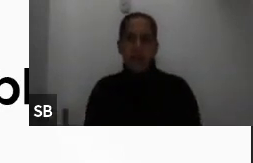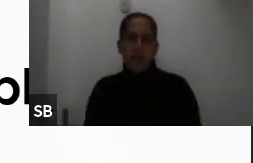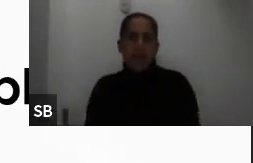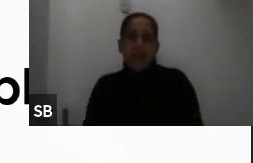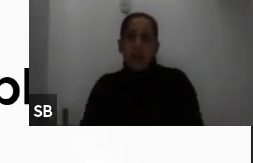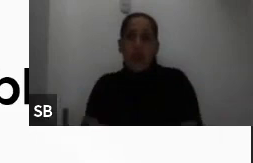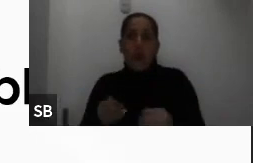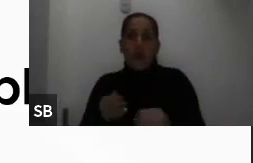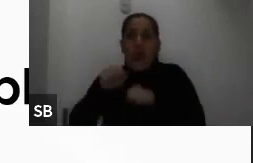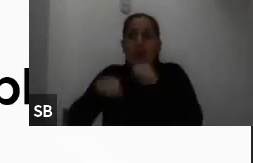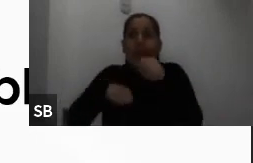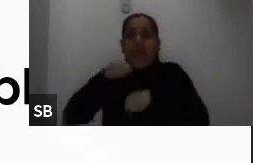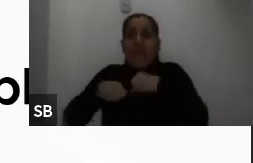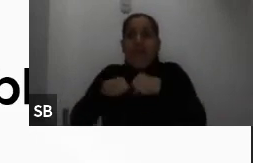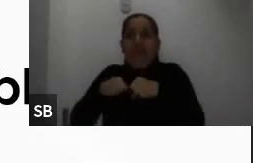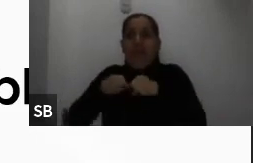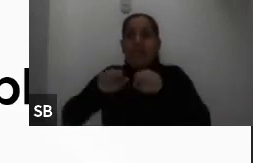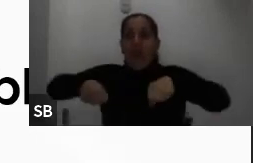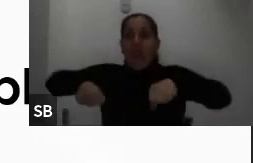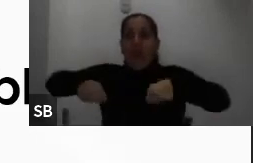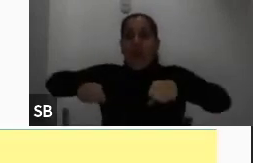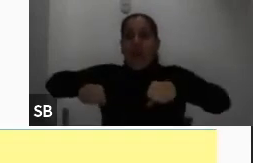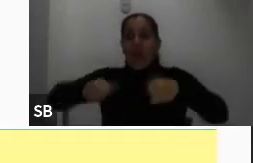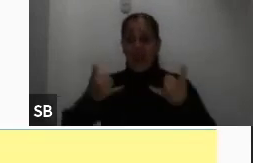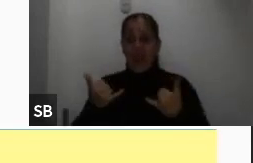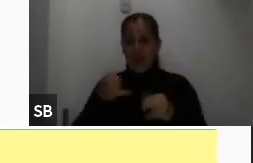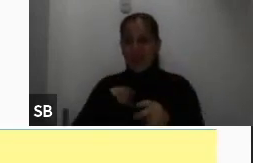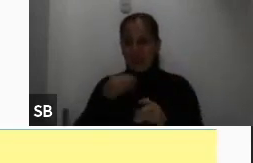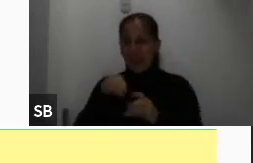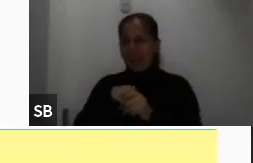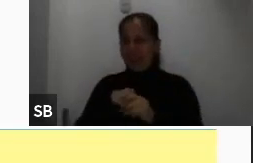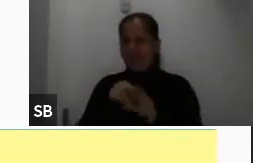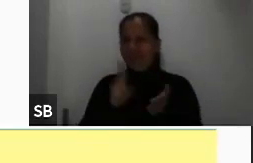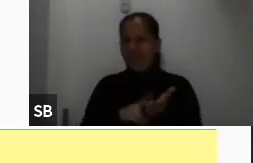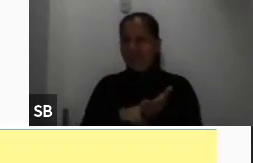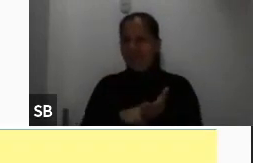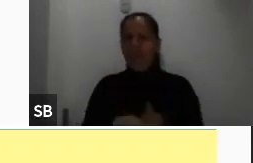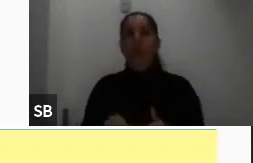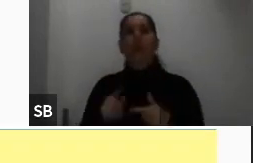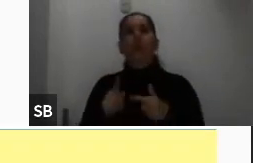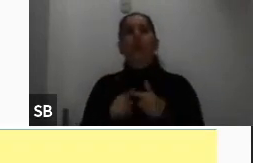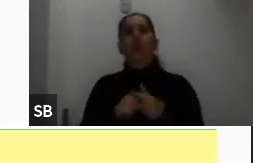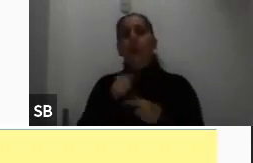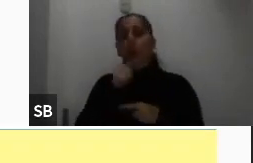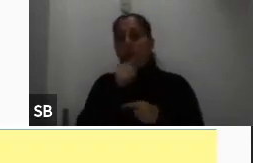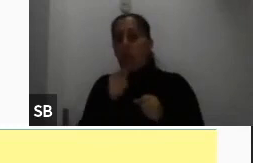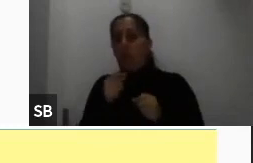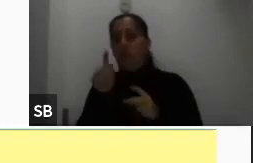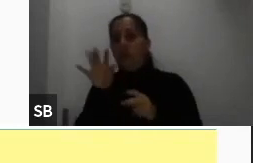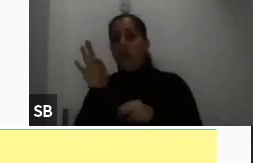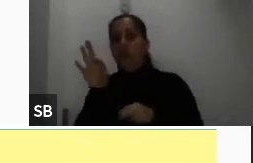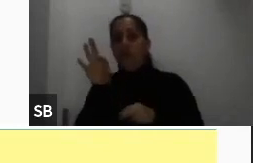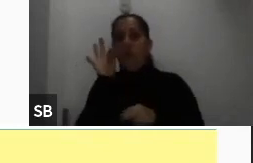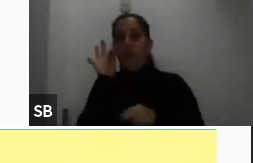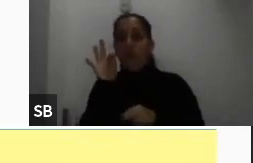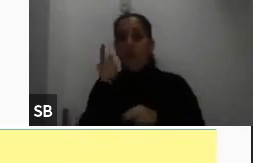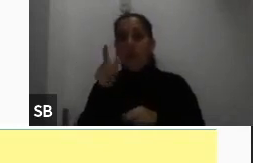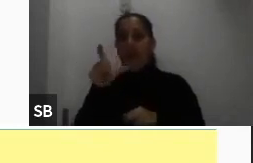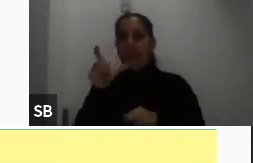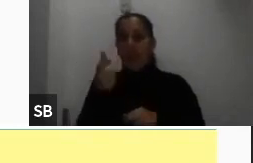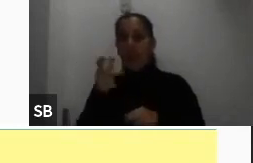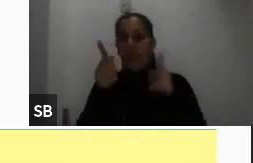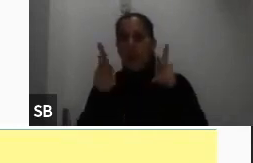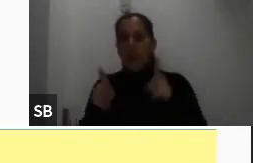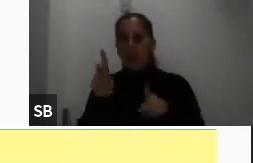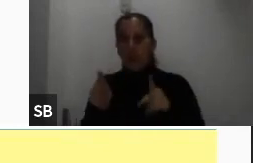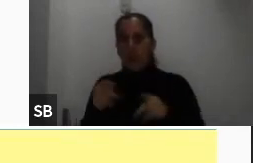bici moto que ahora las están inscribiendo también pero entonces aquí ustedes van a seleccionar la cédula de la persona que